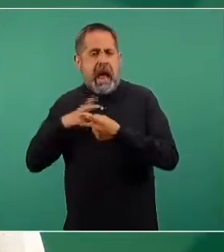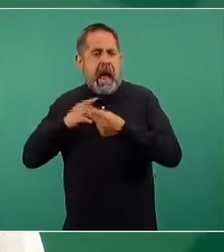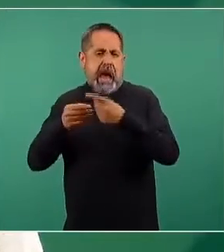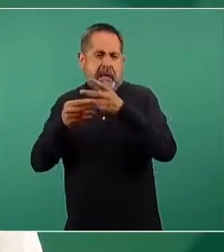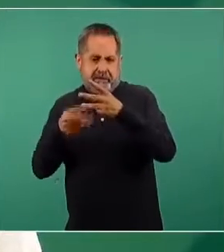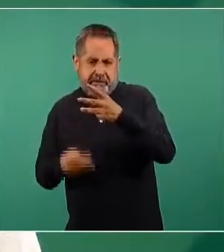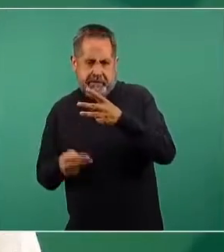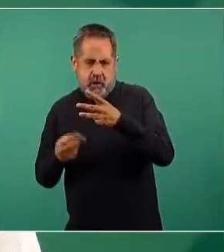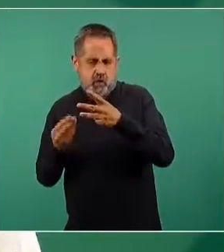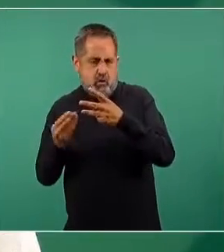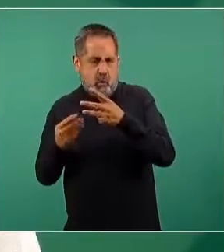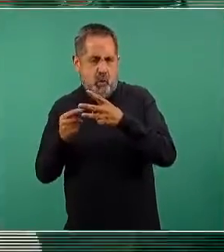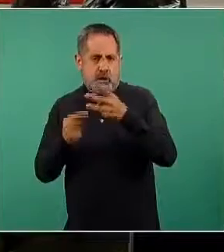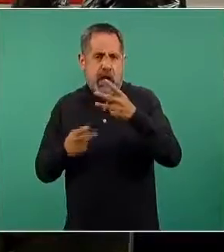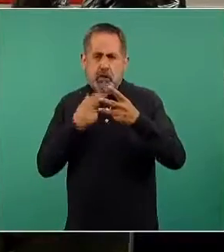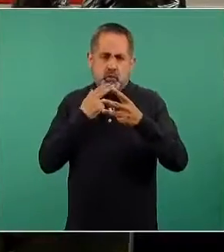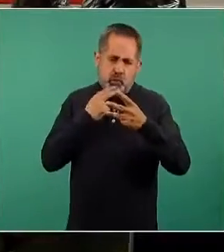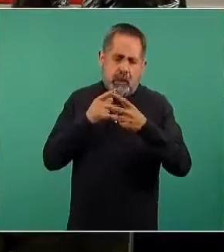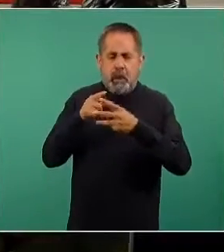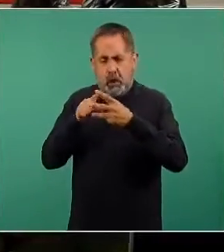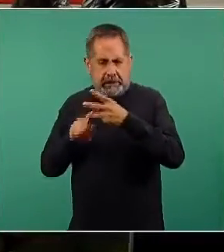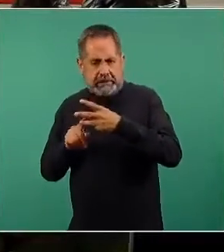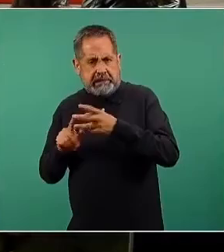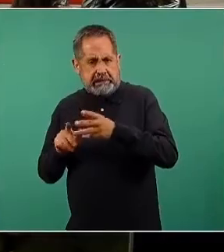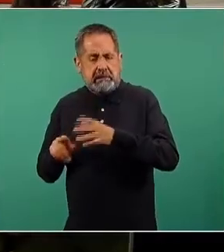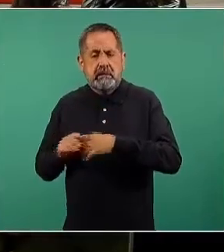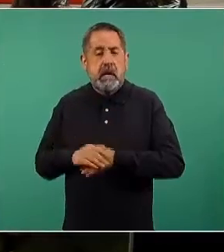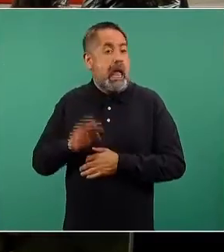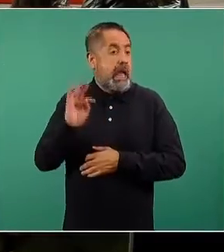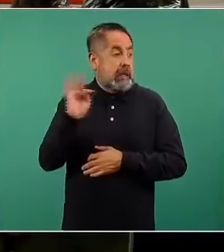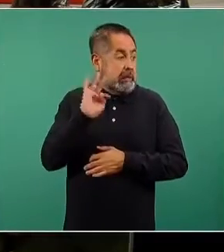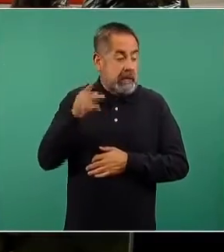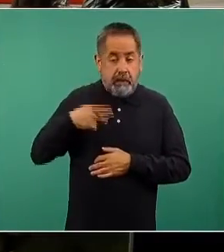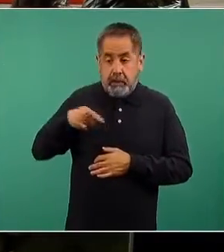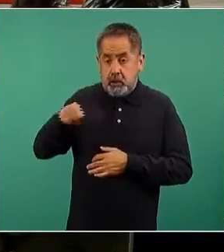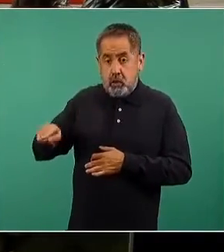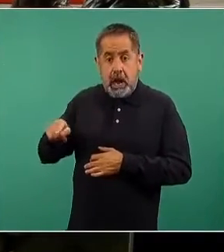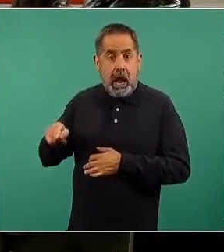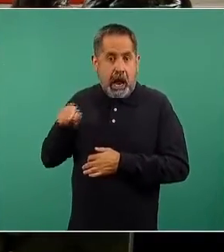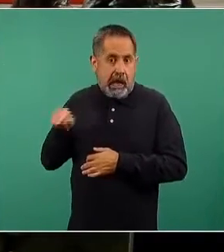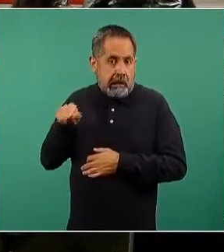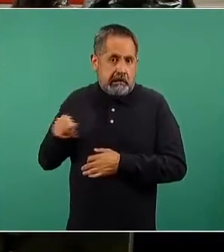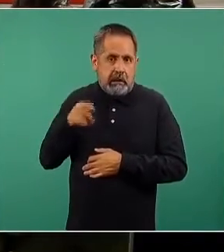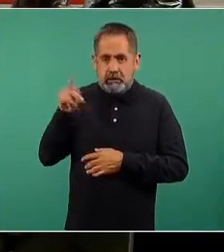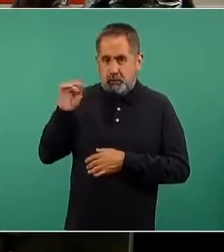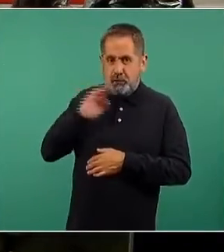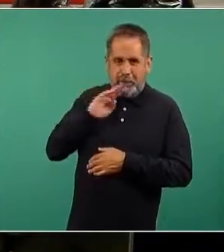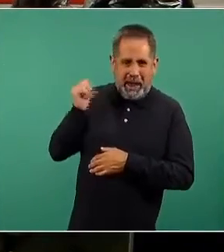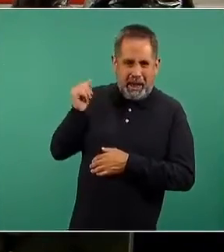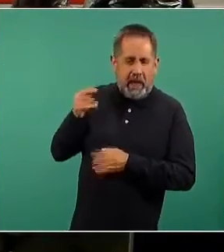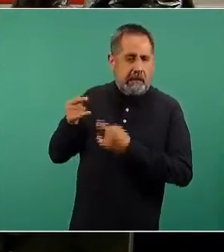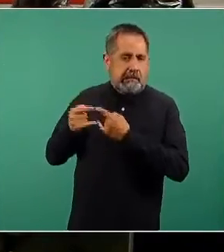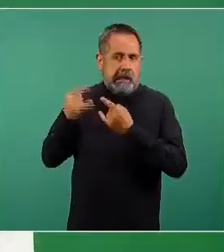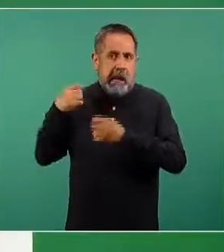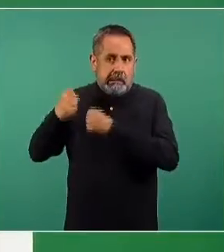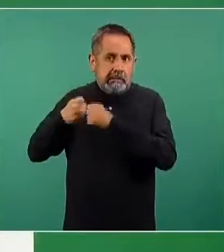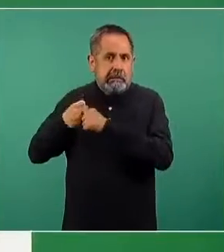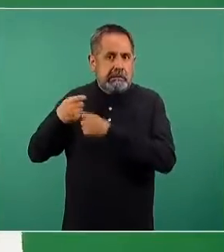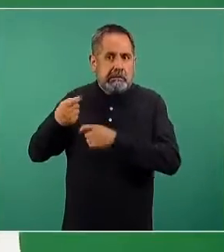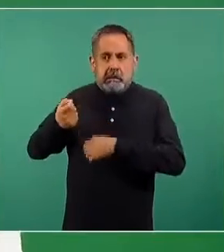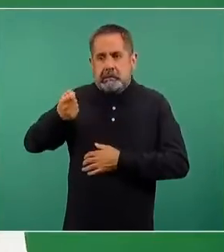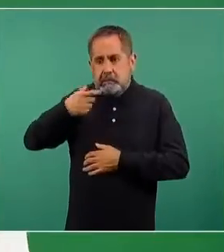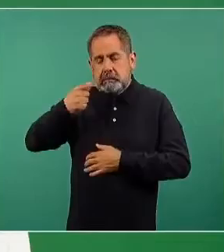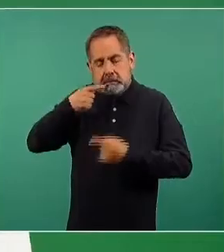otras, algunas ya en desuso. Entonces, efectivamente, si una persona tiene historia, como la mamá de la persona que nos pregunta,